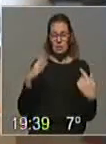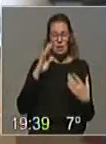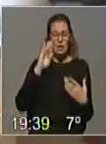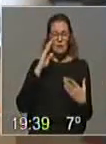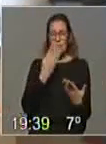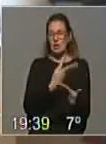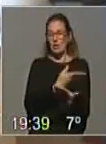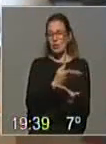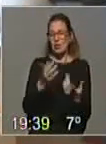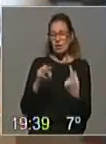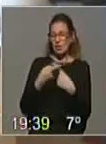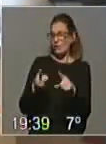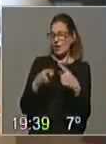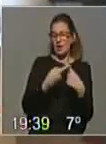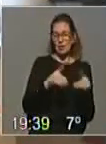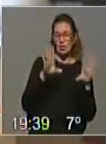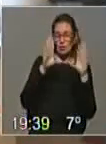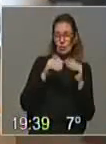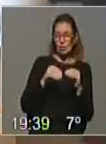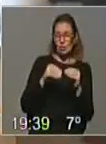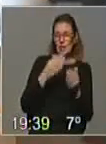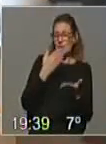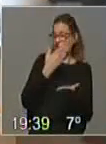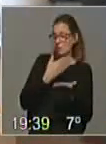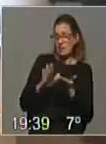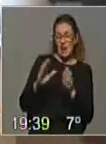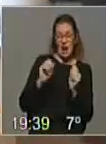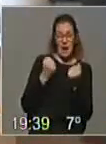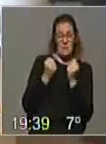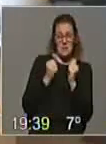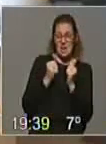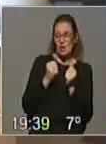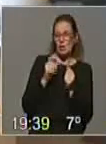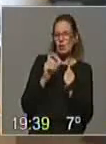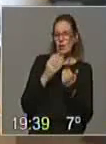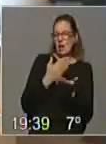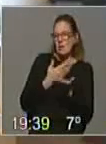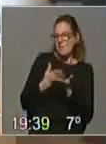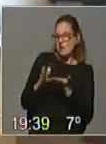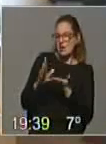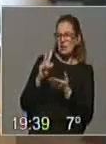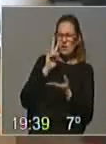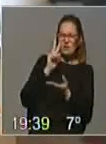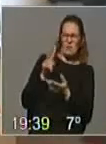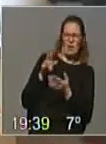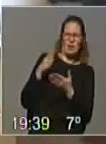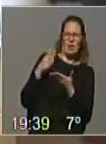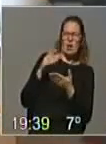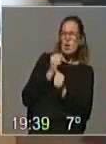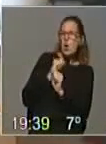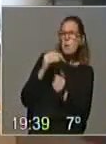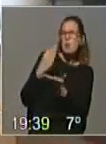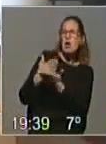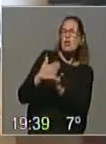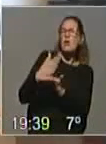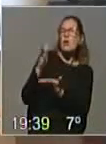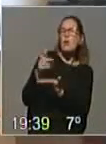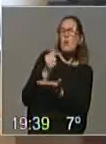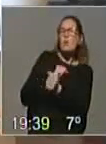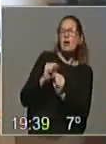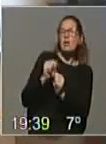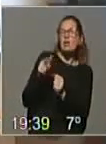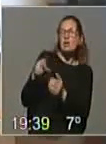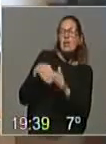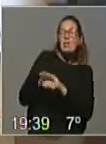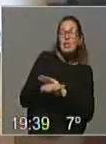sociedad diversa en la que vivimos. Entonces lo que hay que hacer es eliminar miedos, eliminar prejuicios, dejar de verles desde la limitación y entender que dentro de la